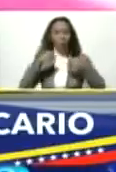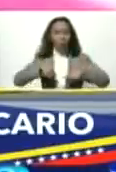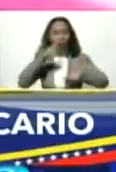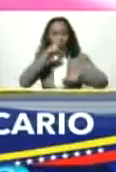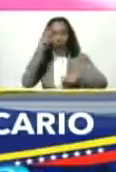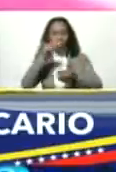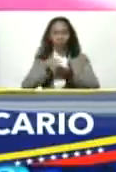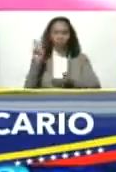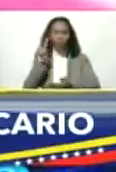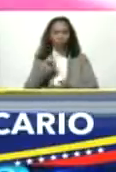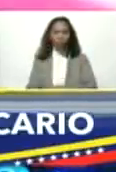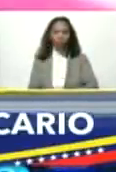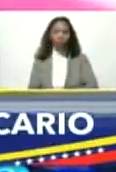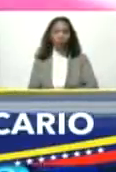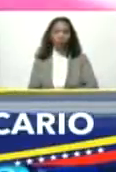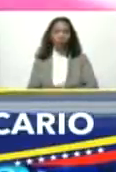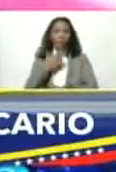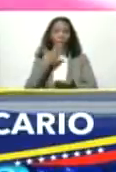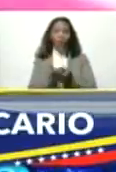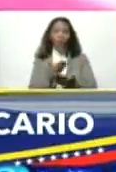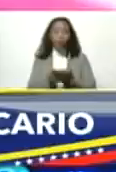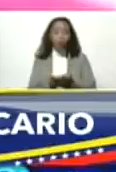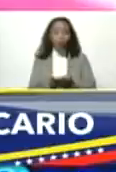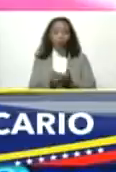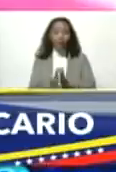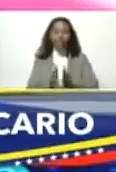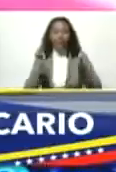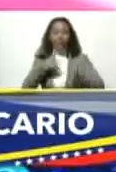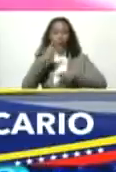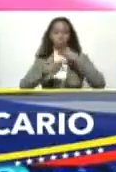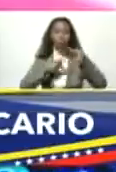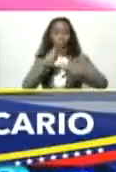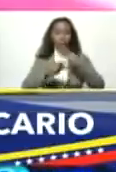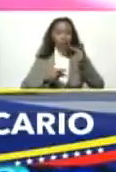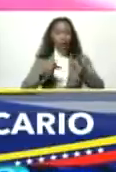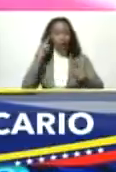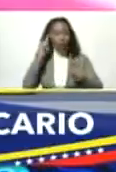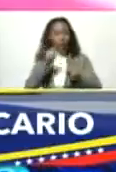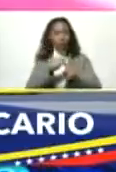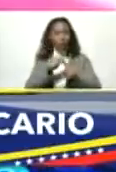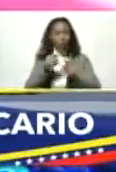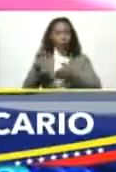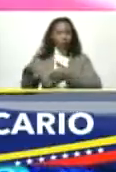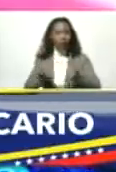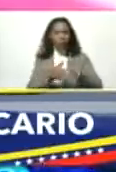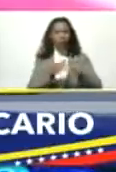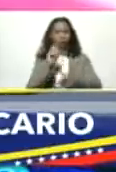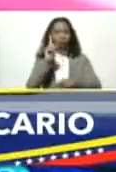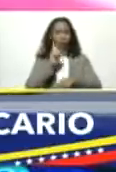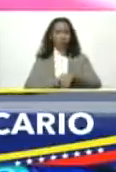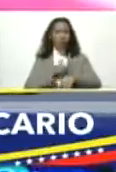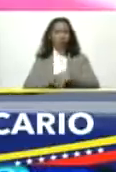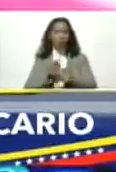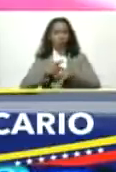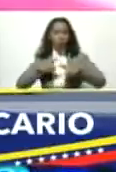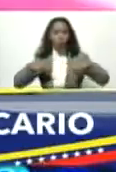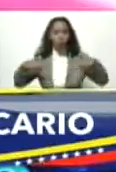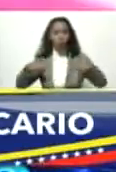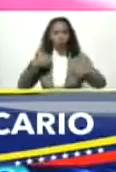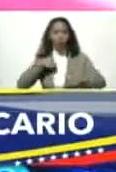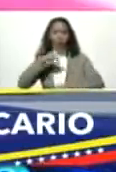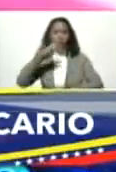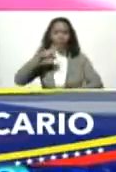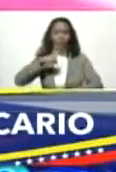2022 y propongámonos grandes políticas y grandes metas rumbo a una década de crecimiento que